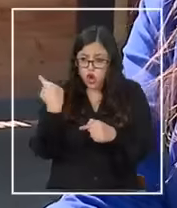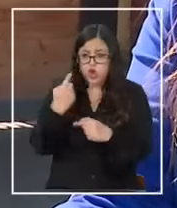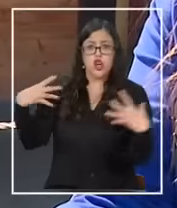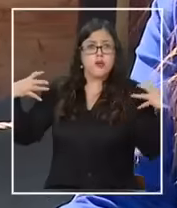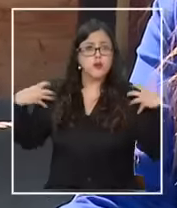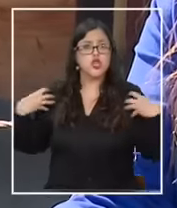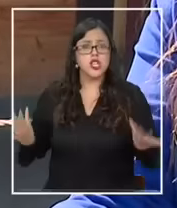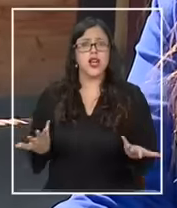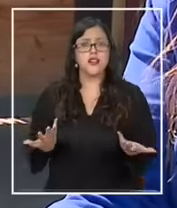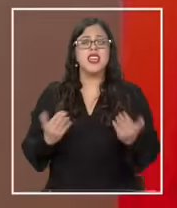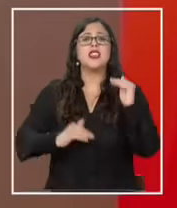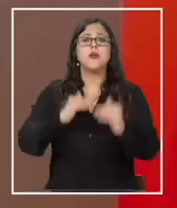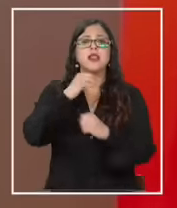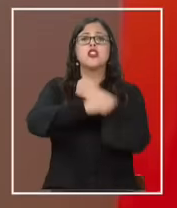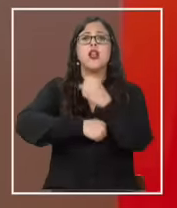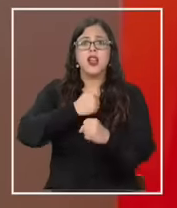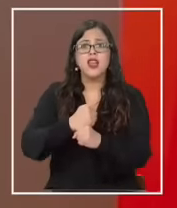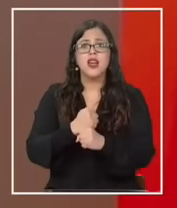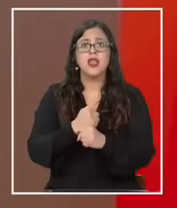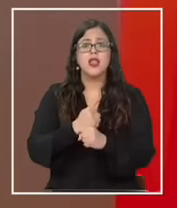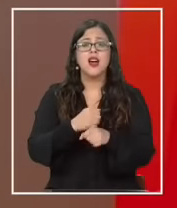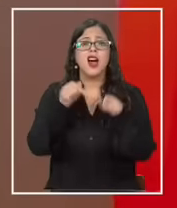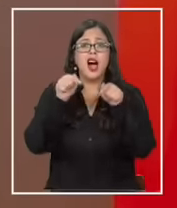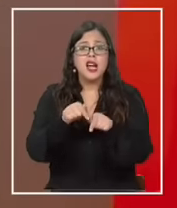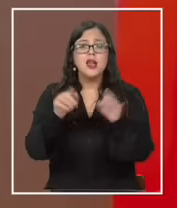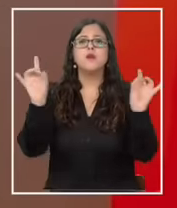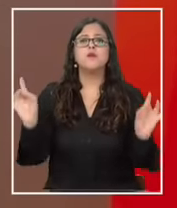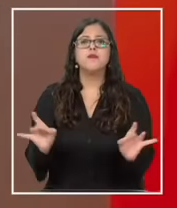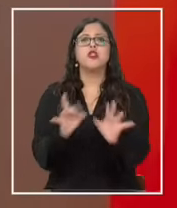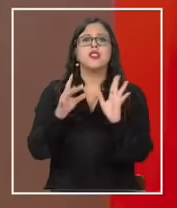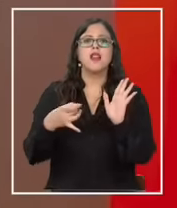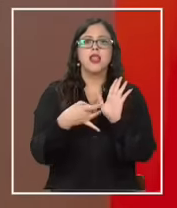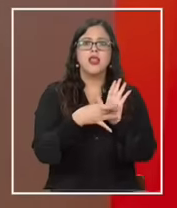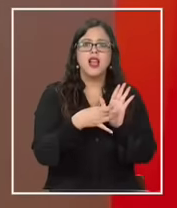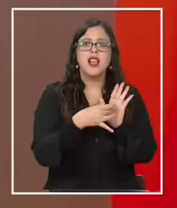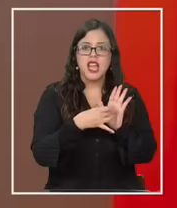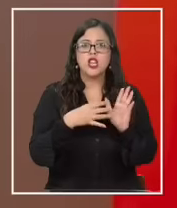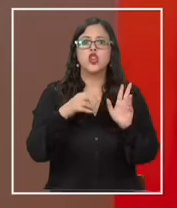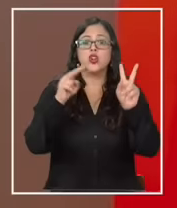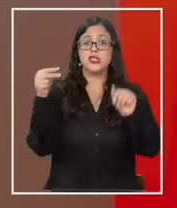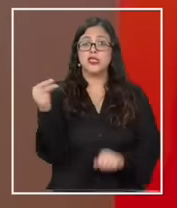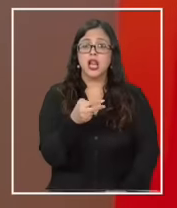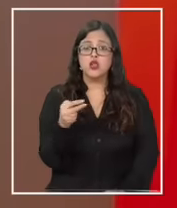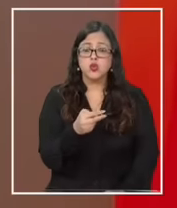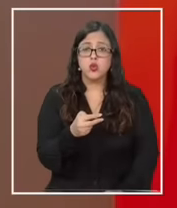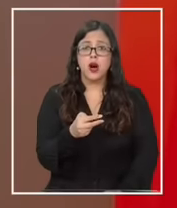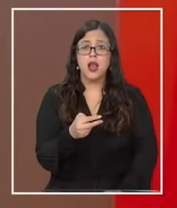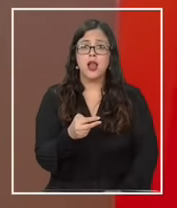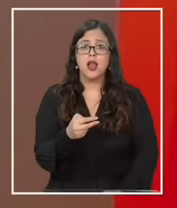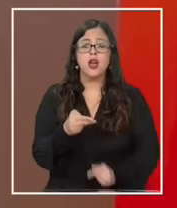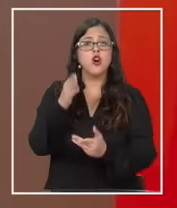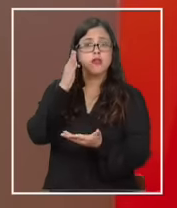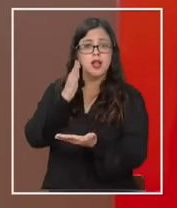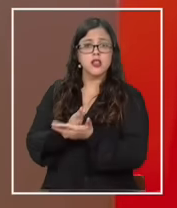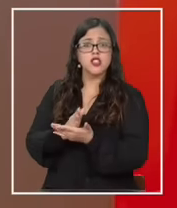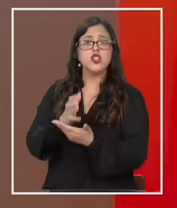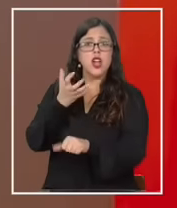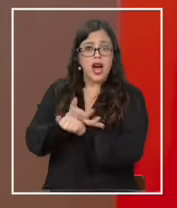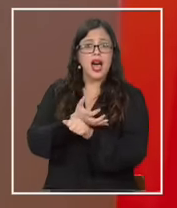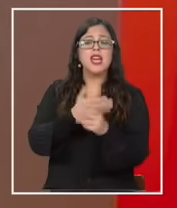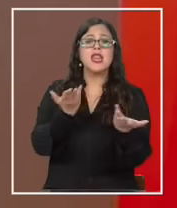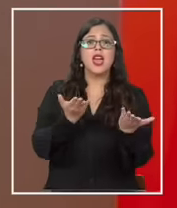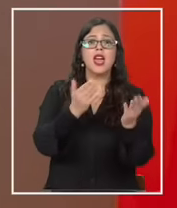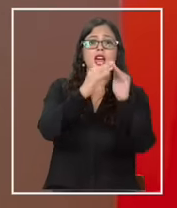dependiendo la edad frente a un posible delito de connotación sexual tienen la obligación los